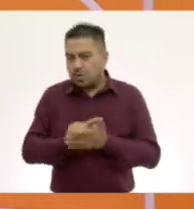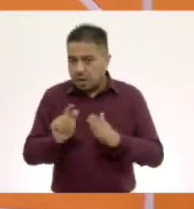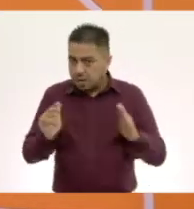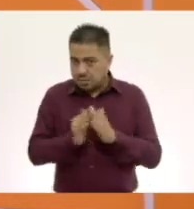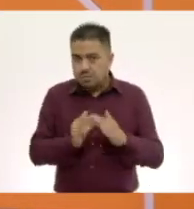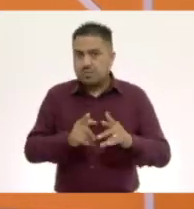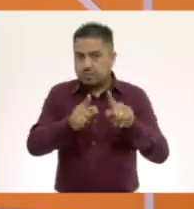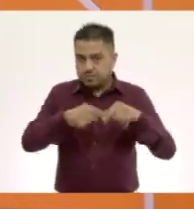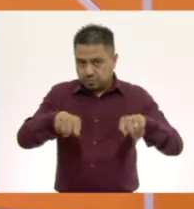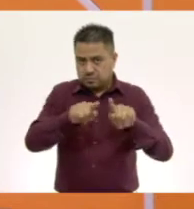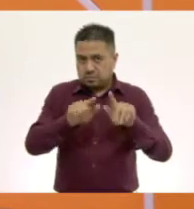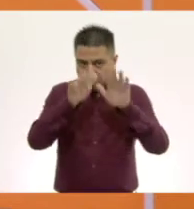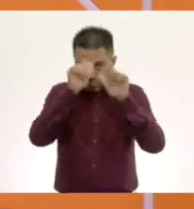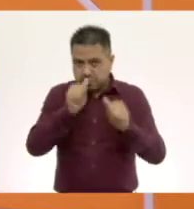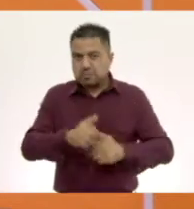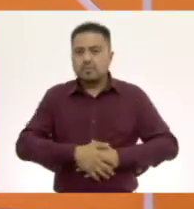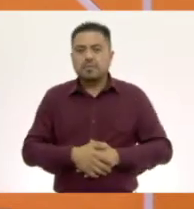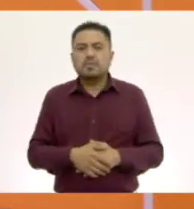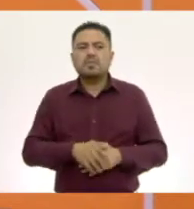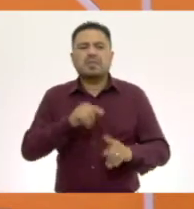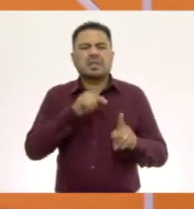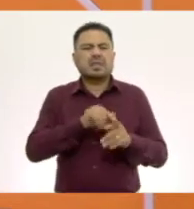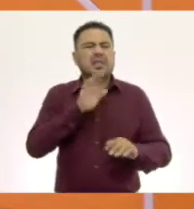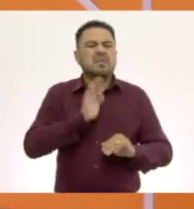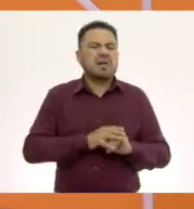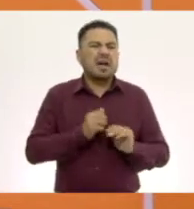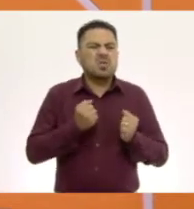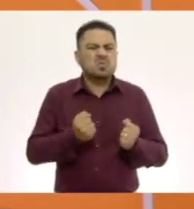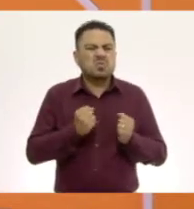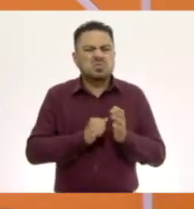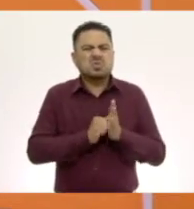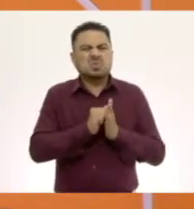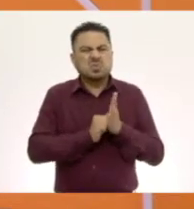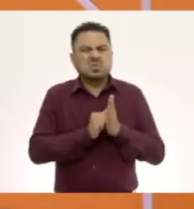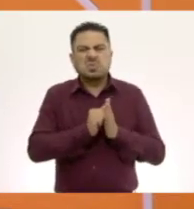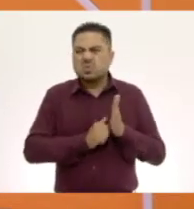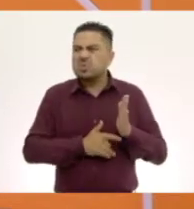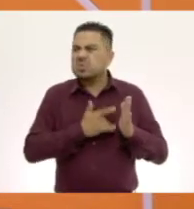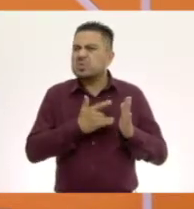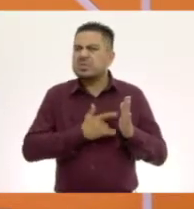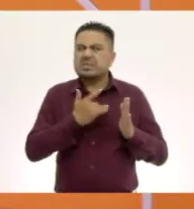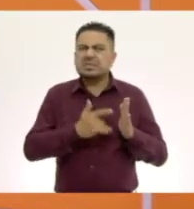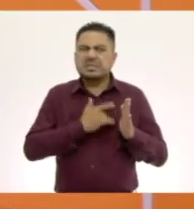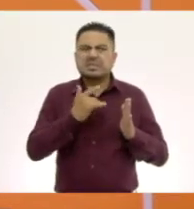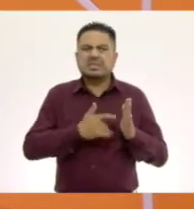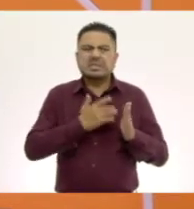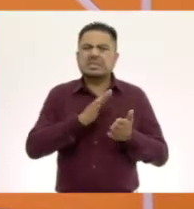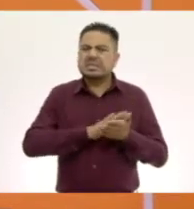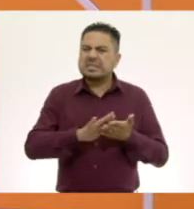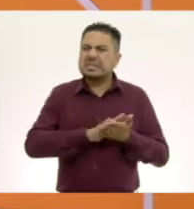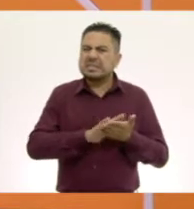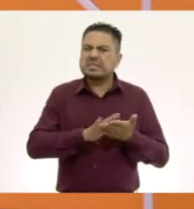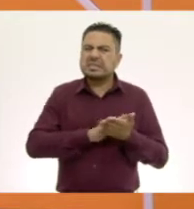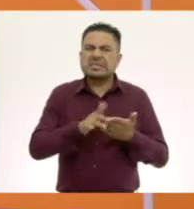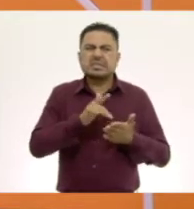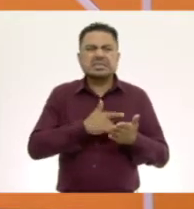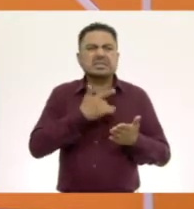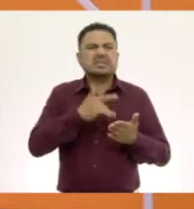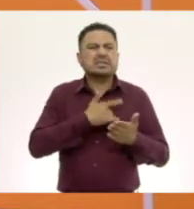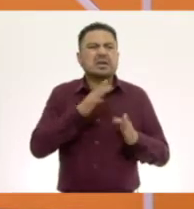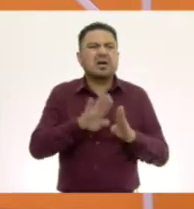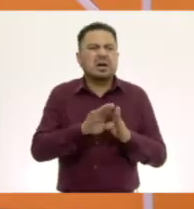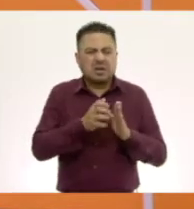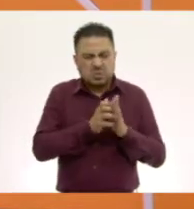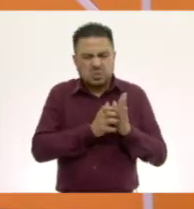Esta parte es más rugosa y tú la sientes. Si tú la sientes, sientes como que